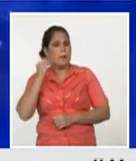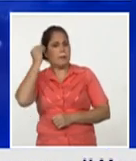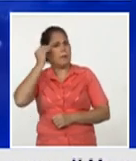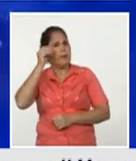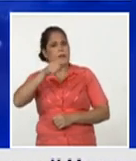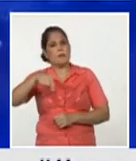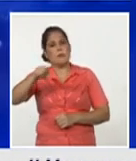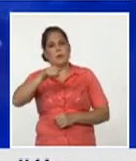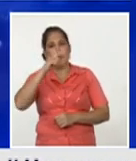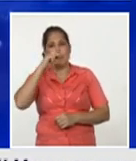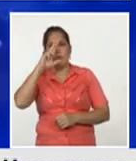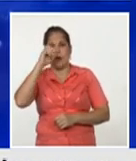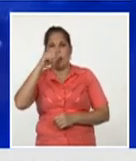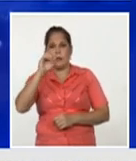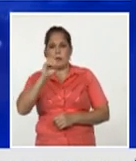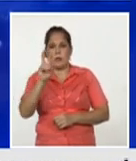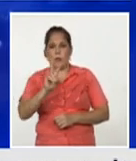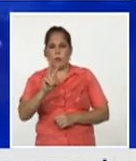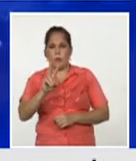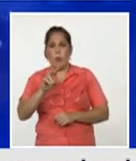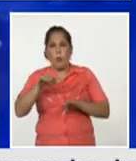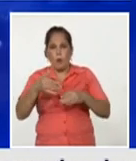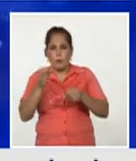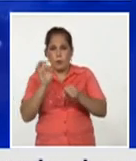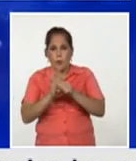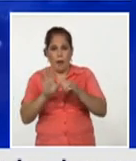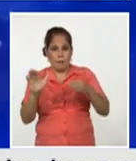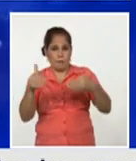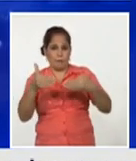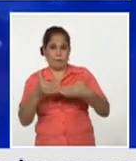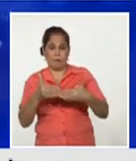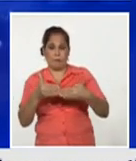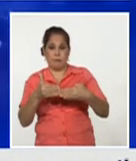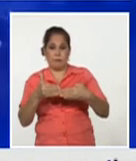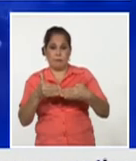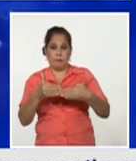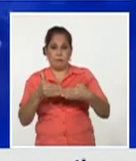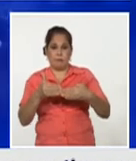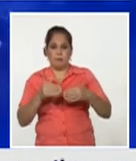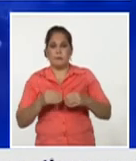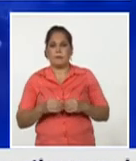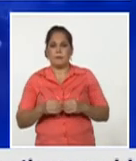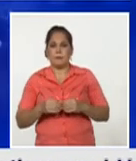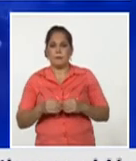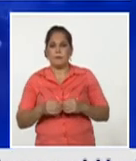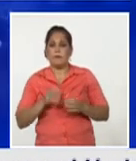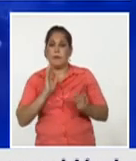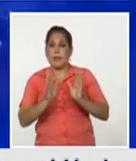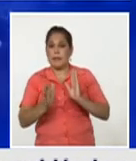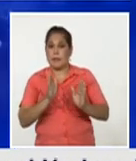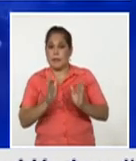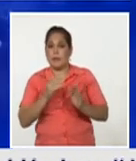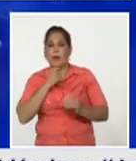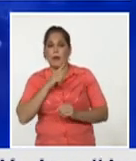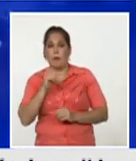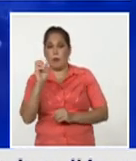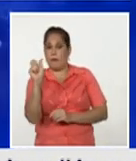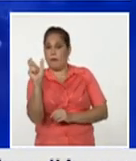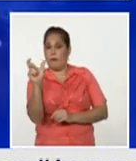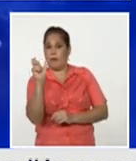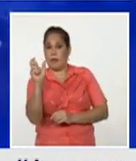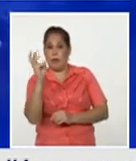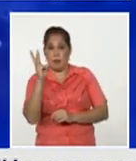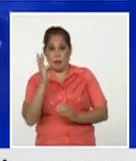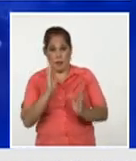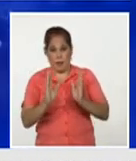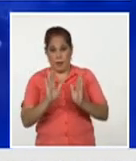Soberana 02? ¿cuándo culmina ya la fase 3 de ensayos clínicos? ¿tienen una fecha? es decir la tercera inmunización porque usted